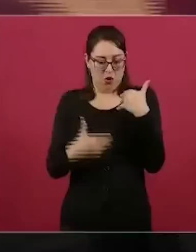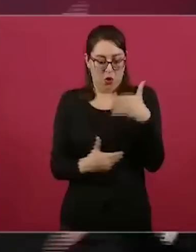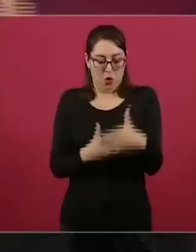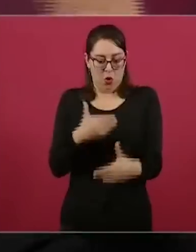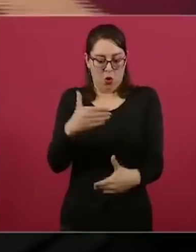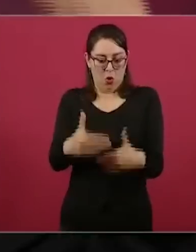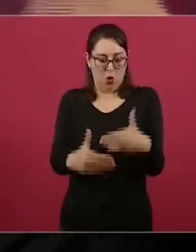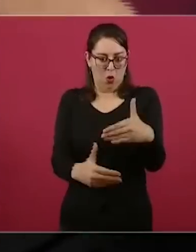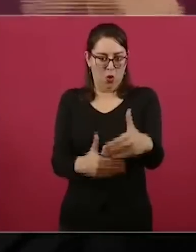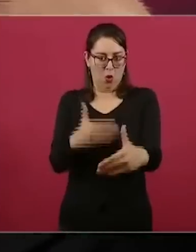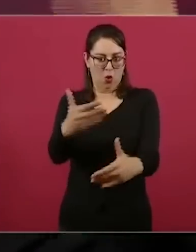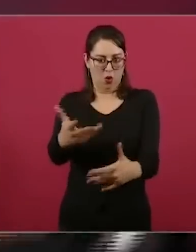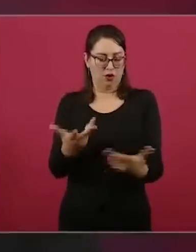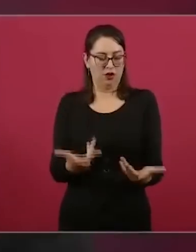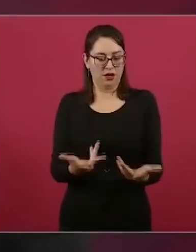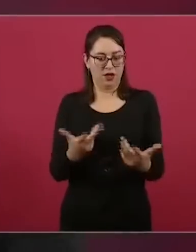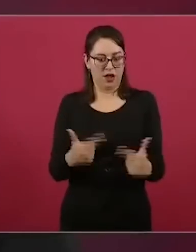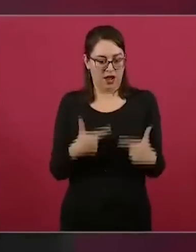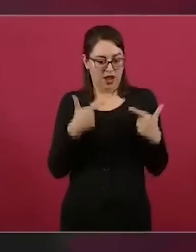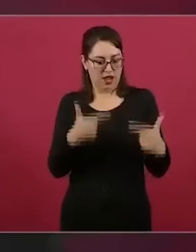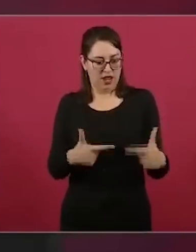ahí hay frescura,